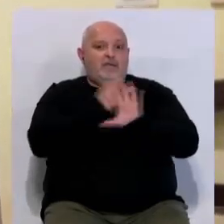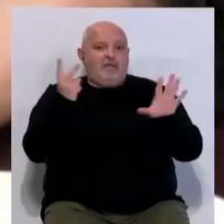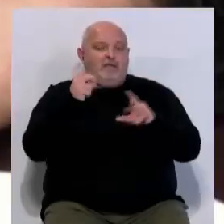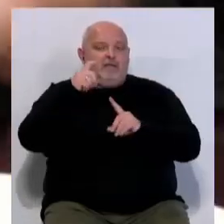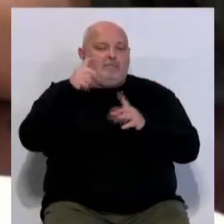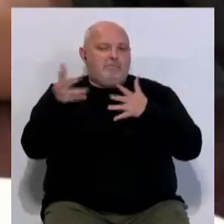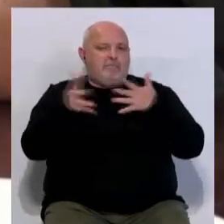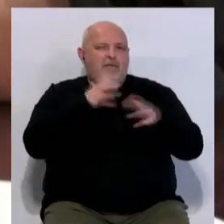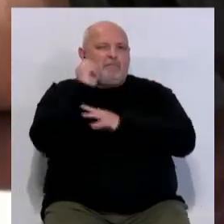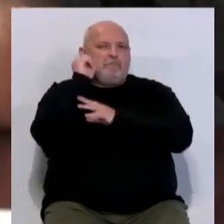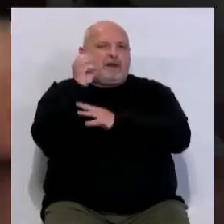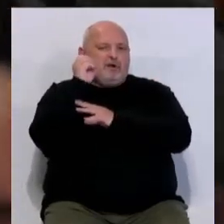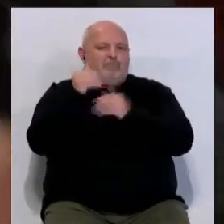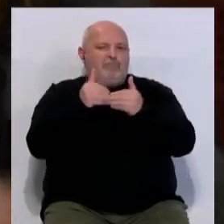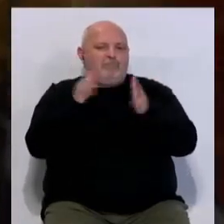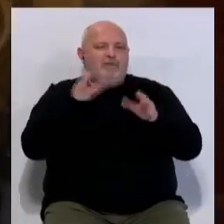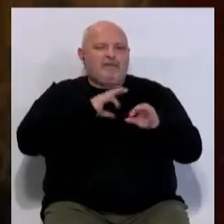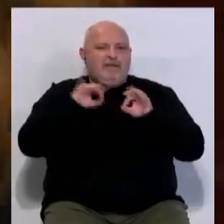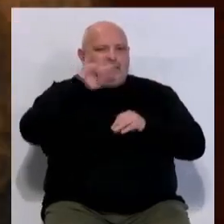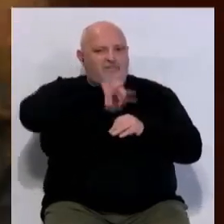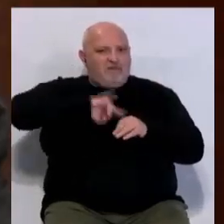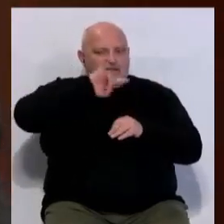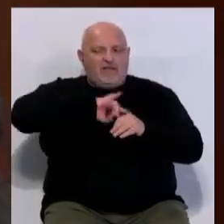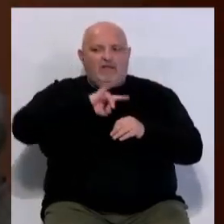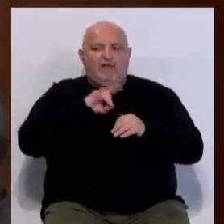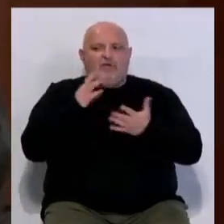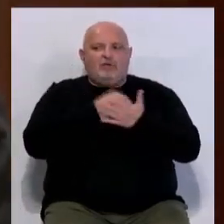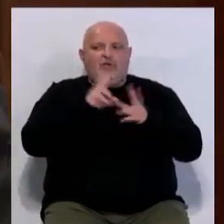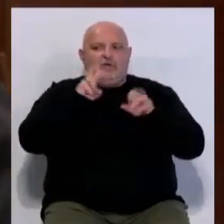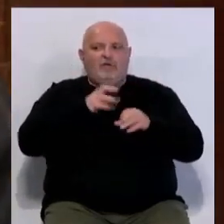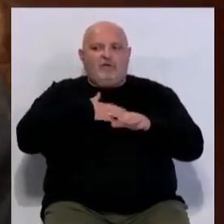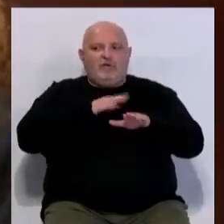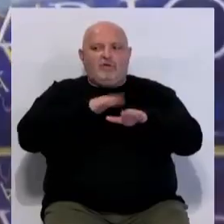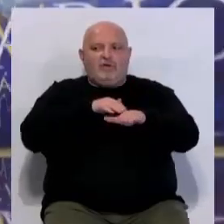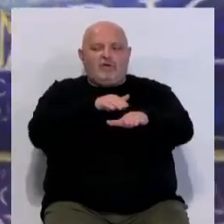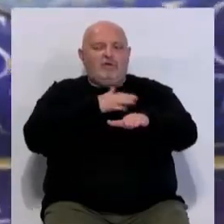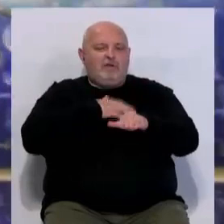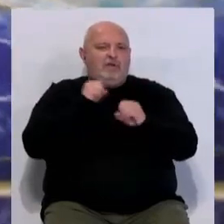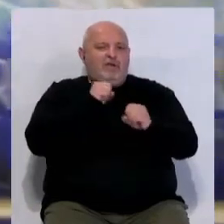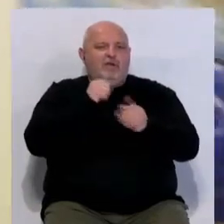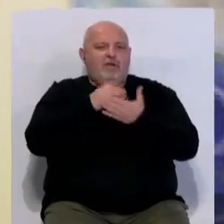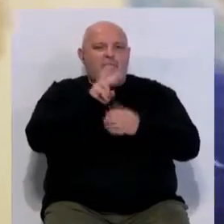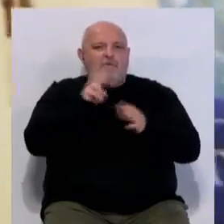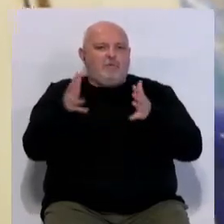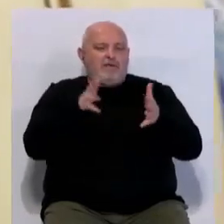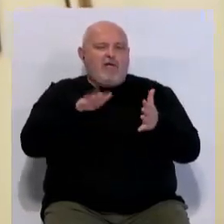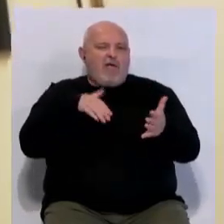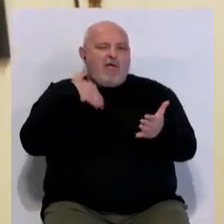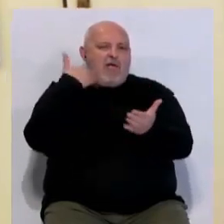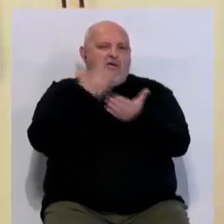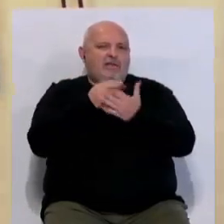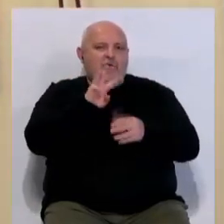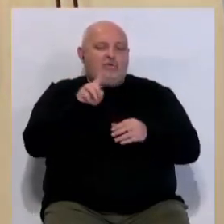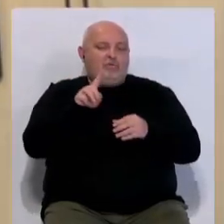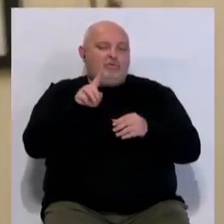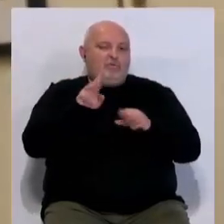de marzo con el pregón desde el Gran Teatro Fallá, así como todos los desfiles procesionales a partir del 22 de marzo y hasta el 31,